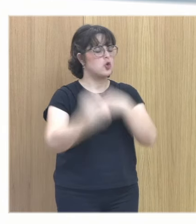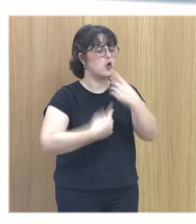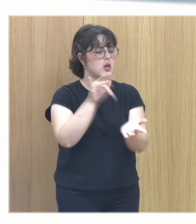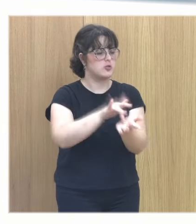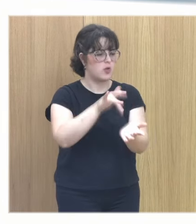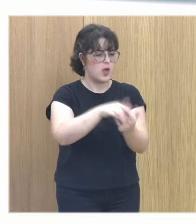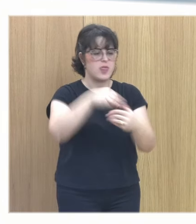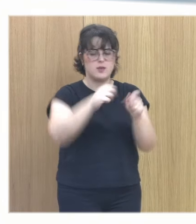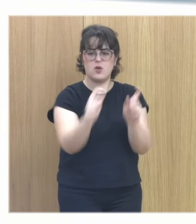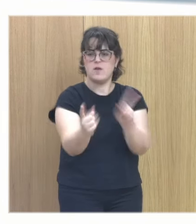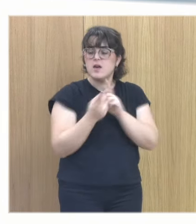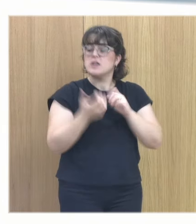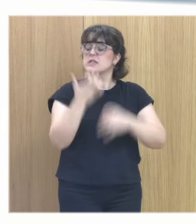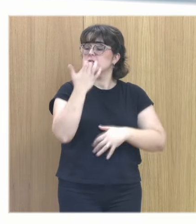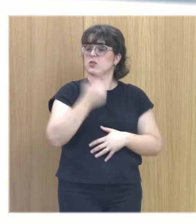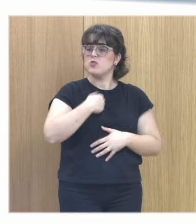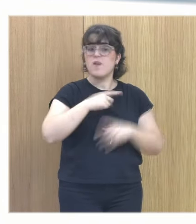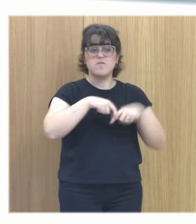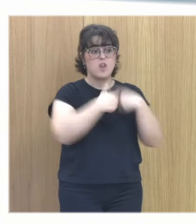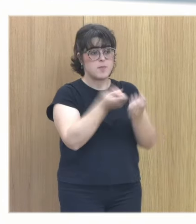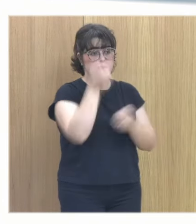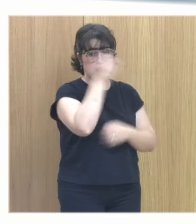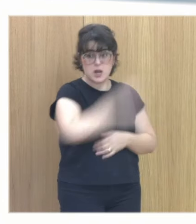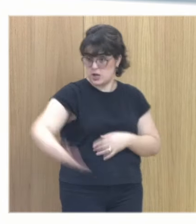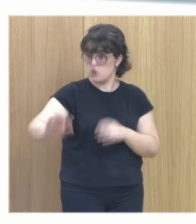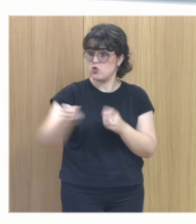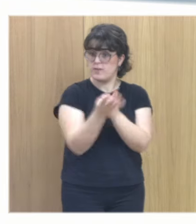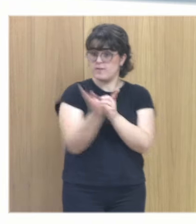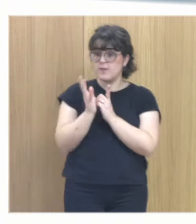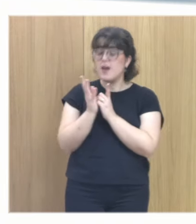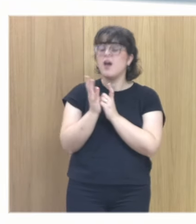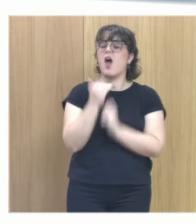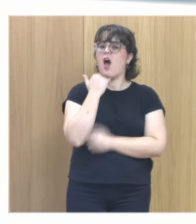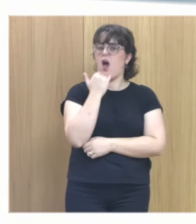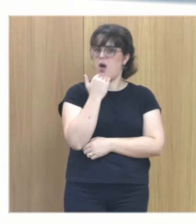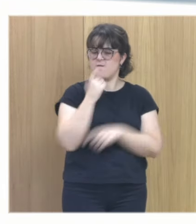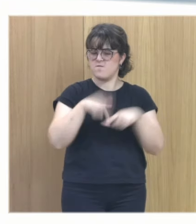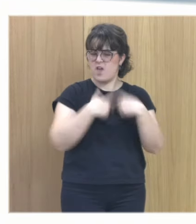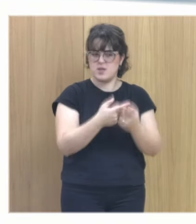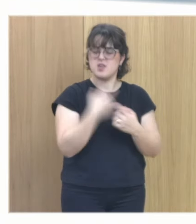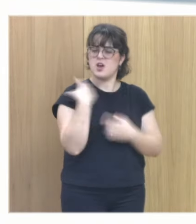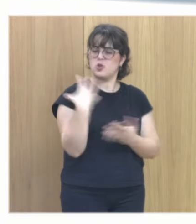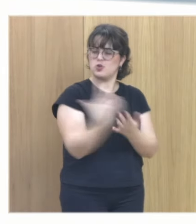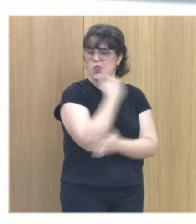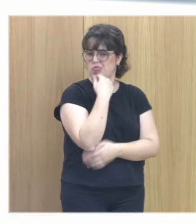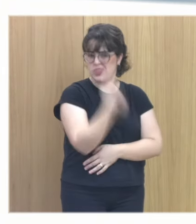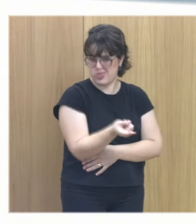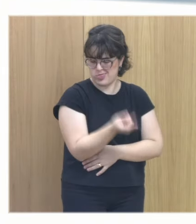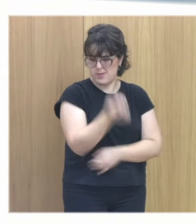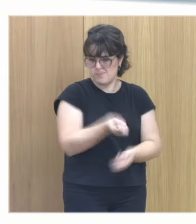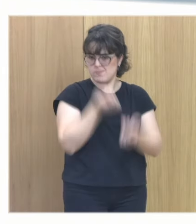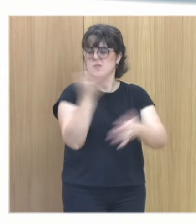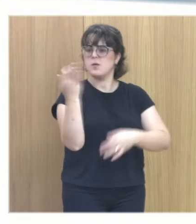consulta para mí cuando trabajo con las familias de los peques hay una cosa que todas las familias dicen y cuentan